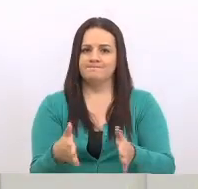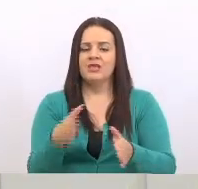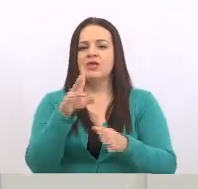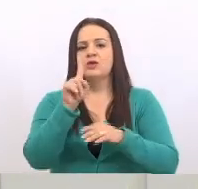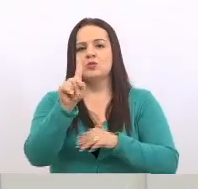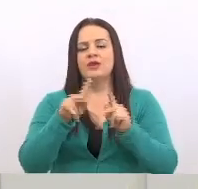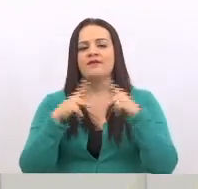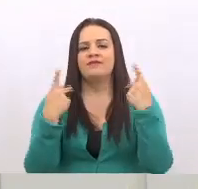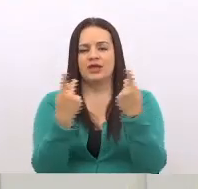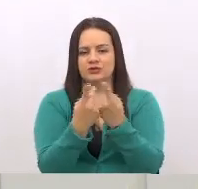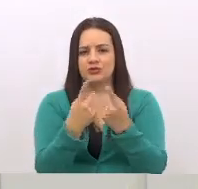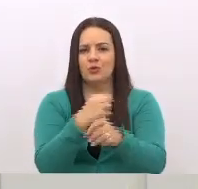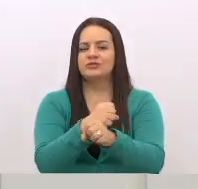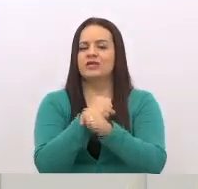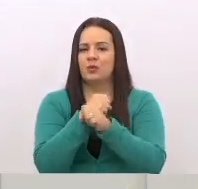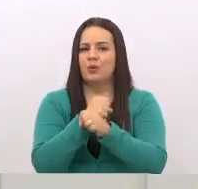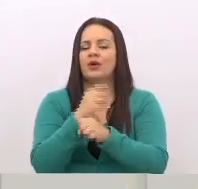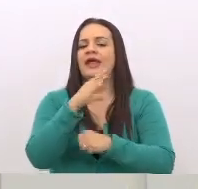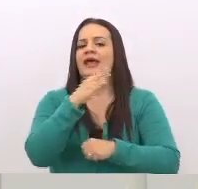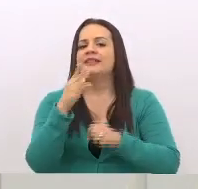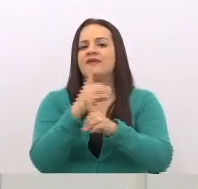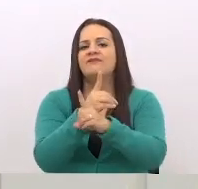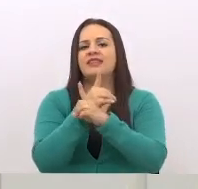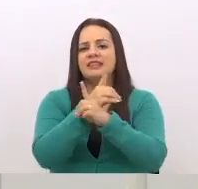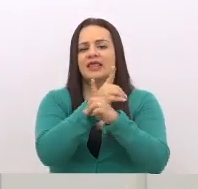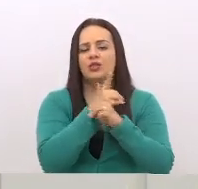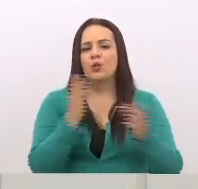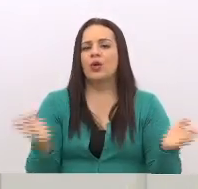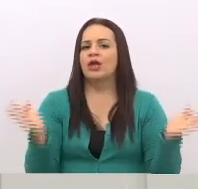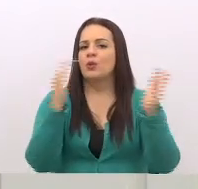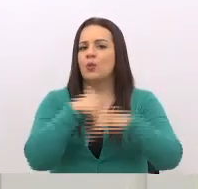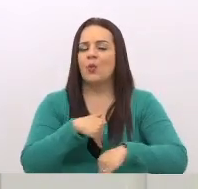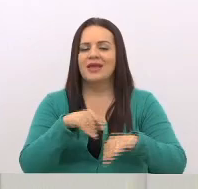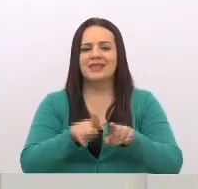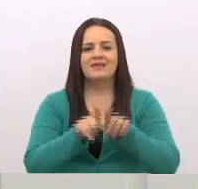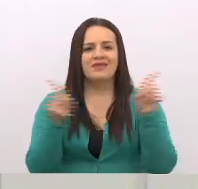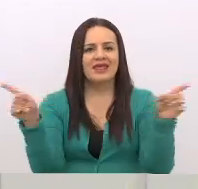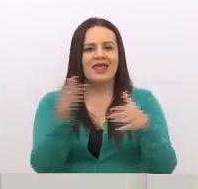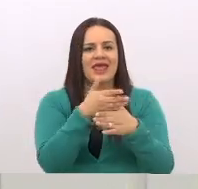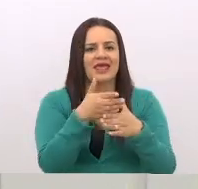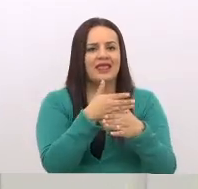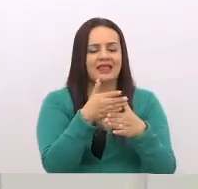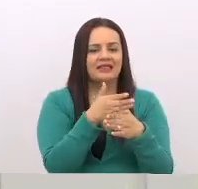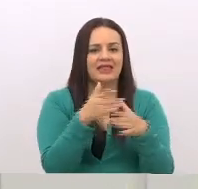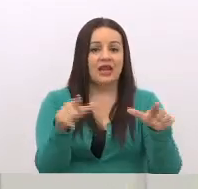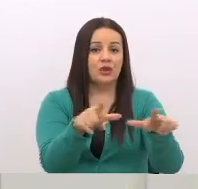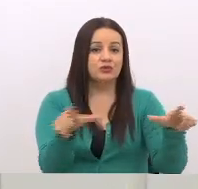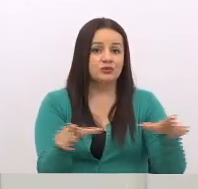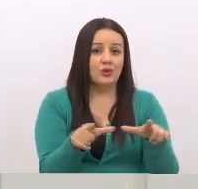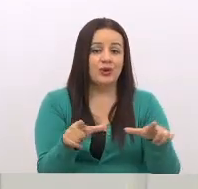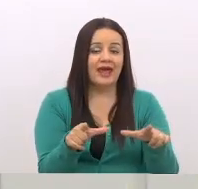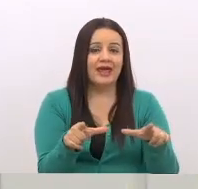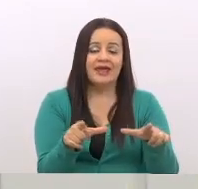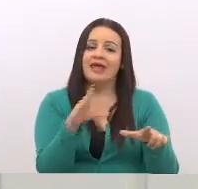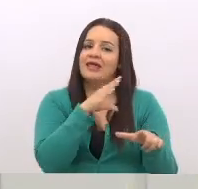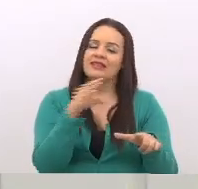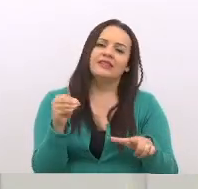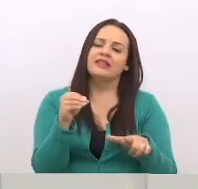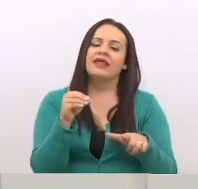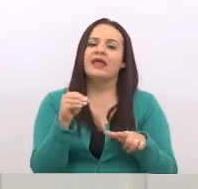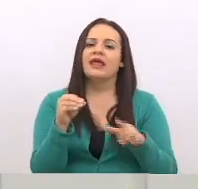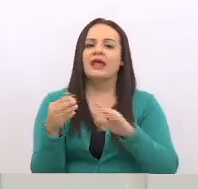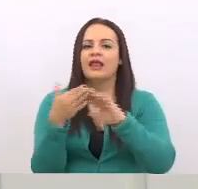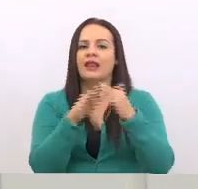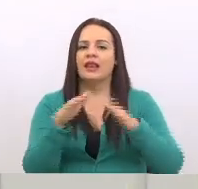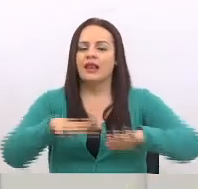fracción, defendiendo que no haya diferencia entre la zona de la GAM y la zona rural.